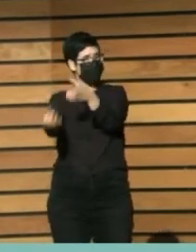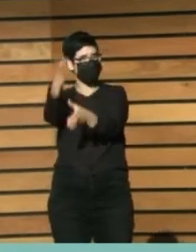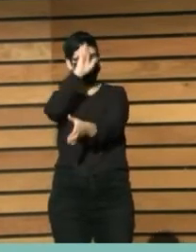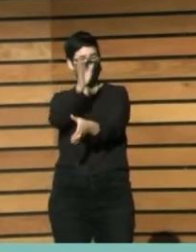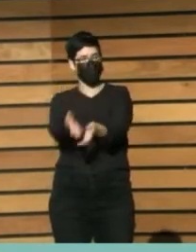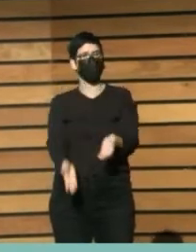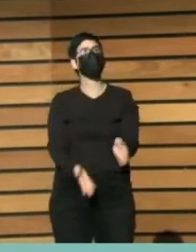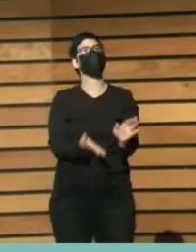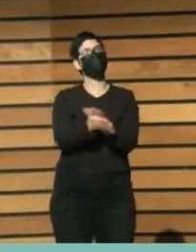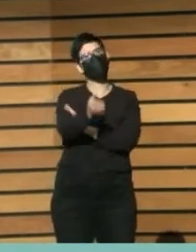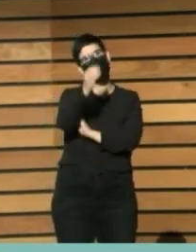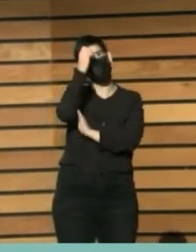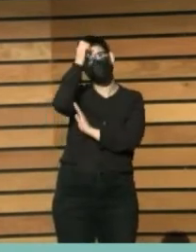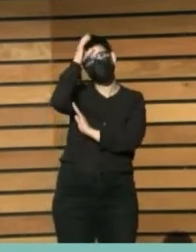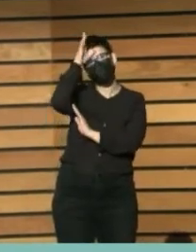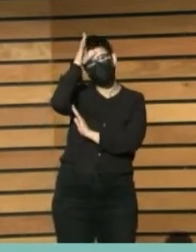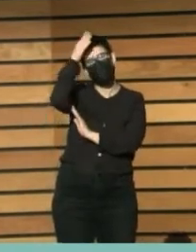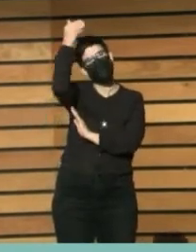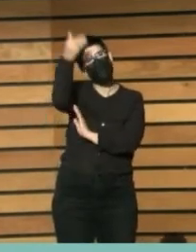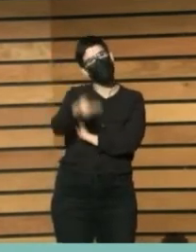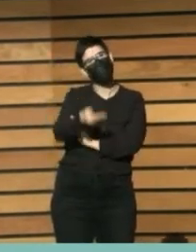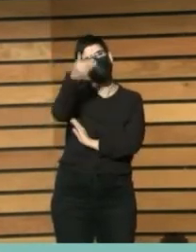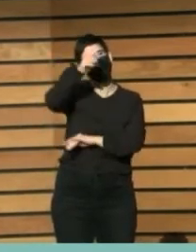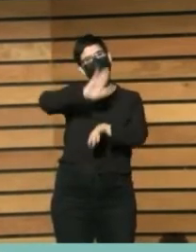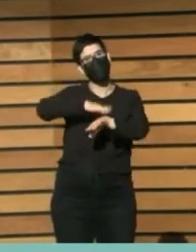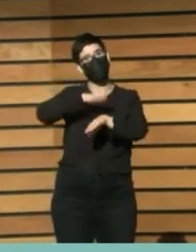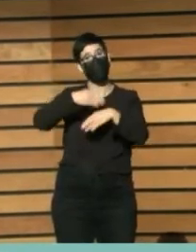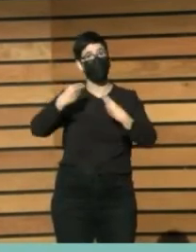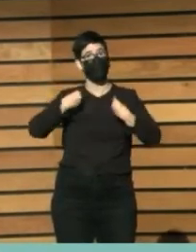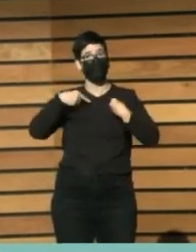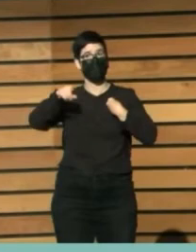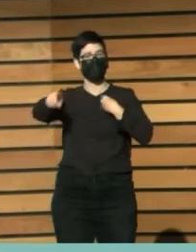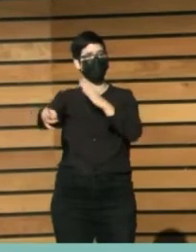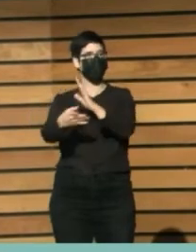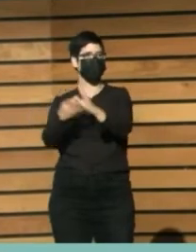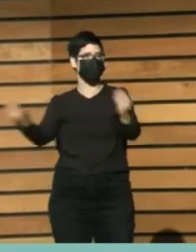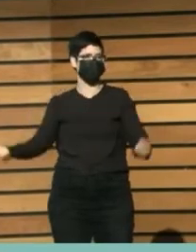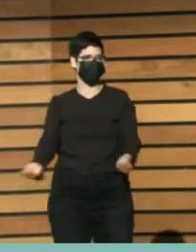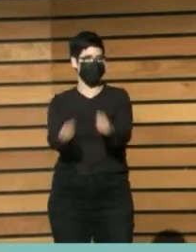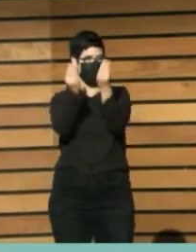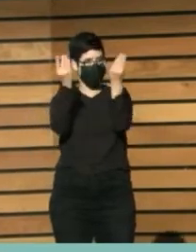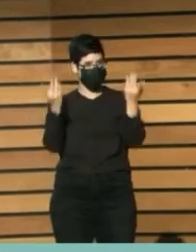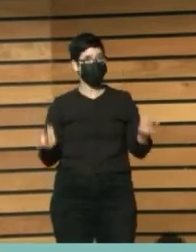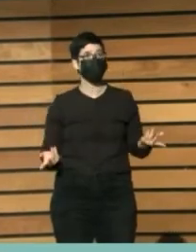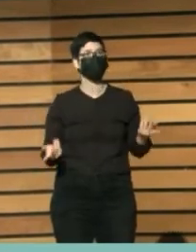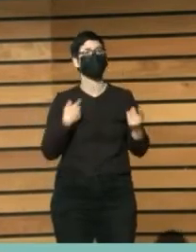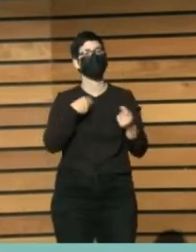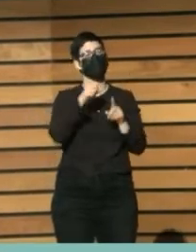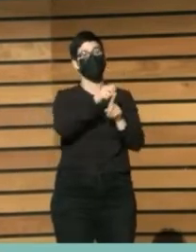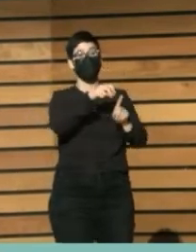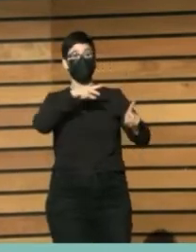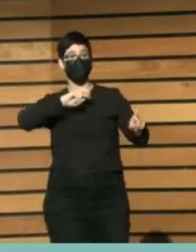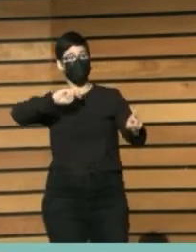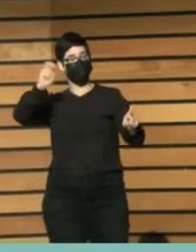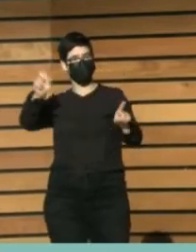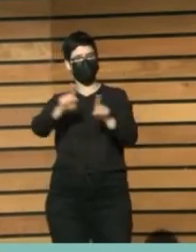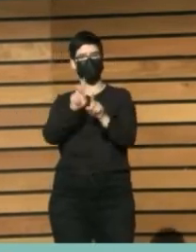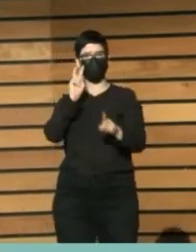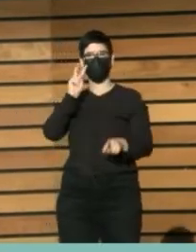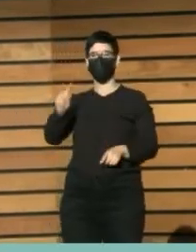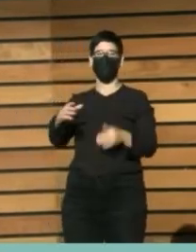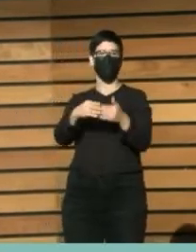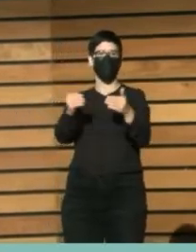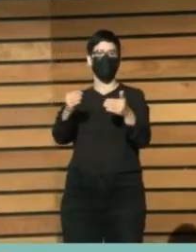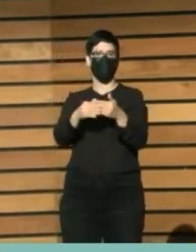este conocimiento sea relevante para mejorar sus vidas. Y la otra perspectiva es que debemos mirar diferente al usuario, ¿no? El